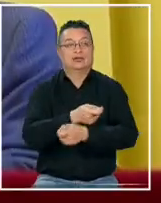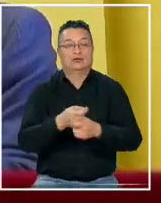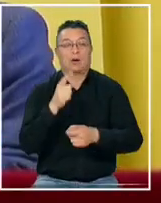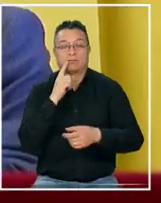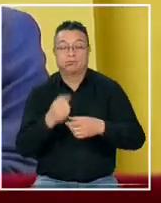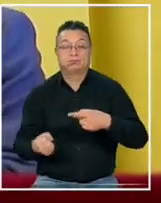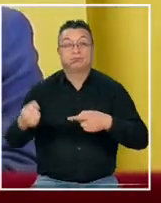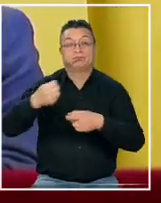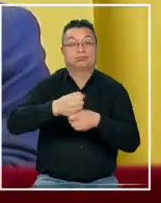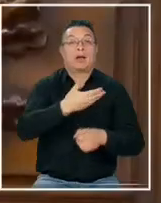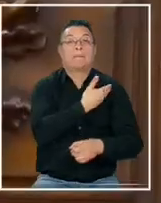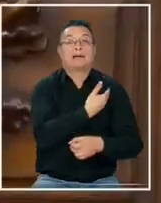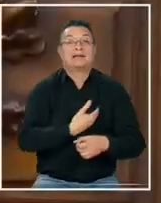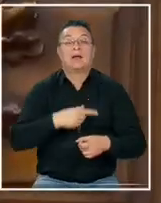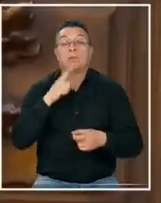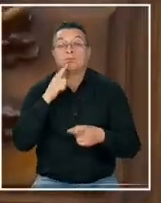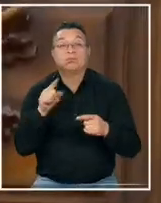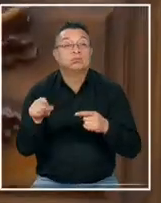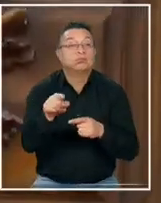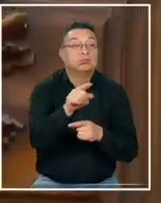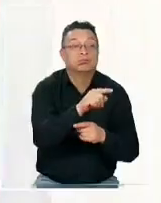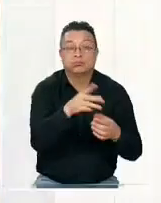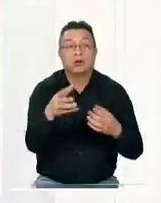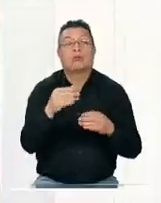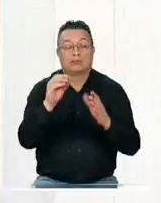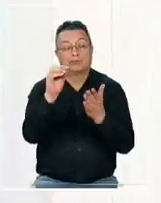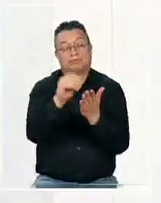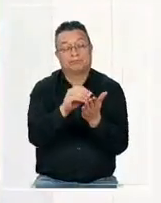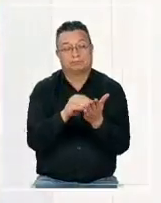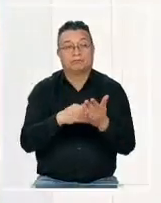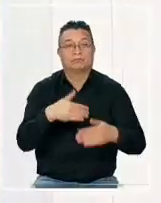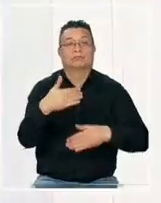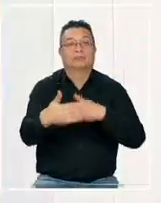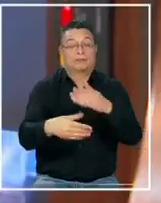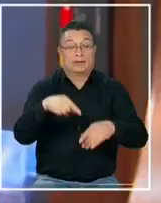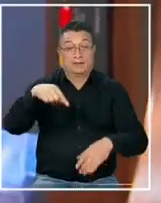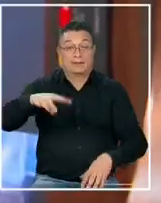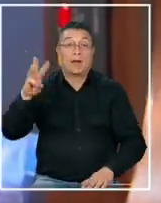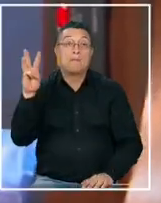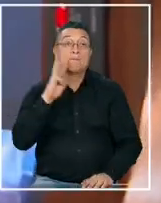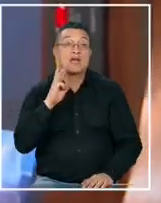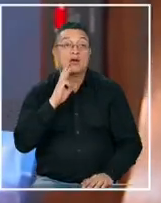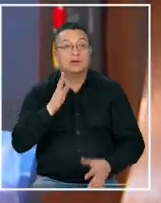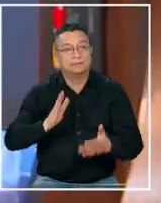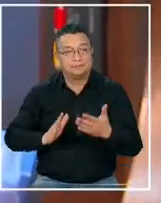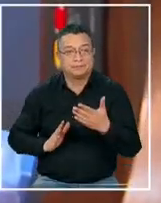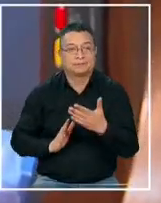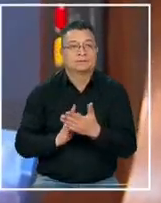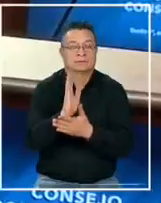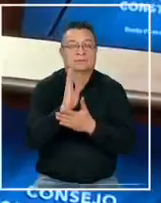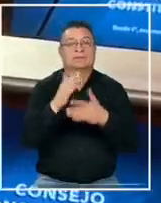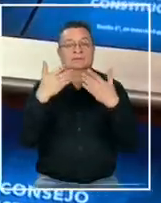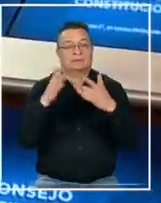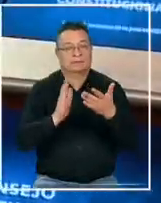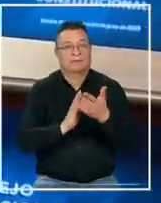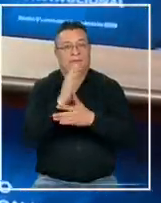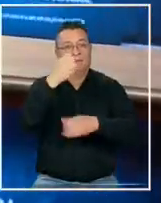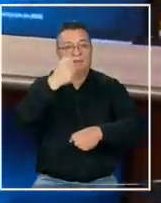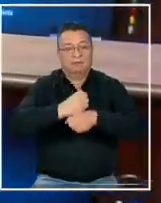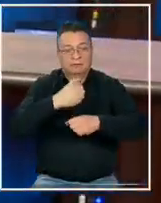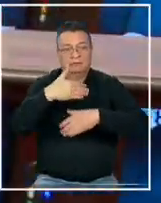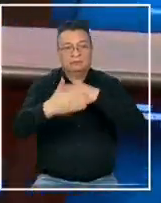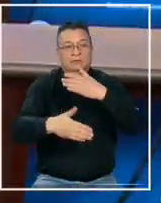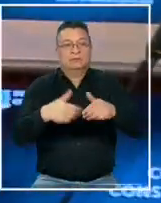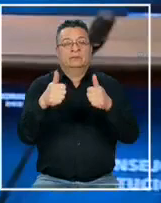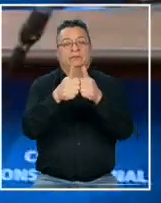presidencia que darán el paso a las que deben desarrollarse por el contenido y que este miércoles tendrán el rito de iniciación. Quedará el vamos al trabajo